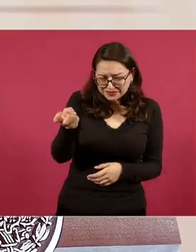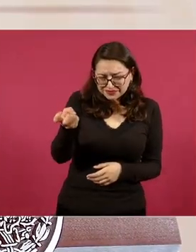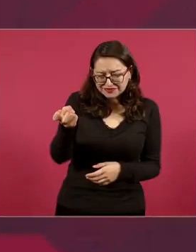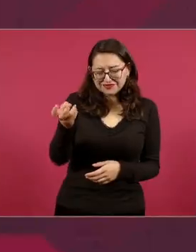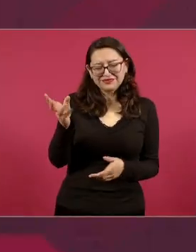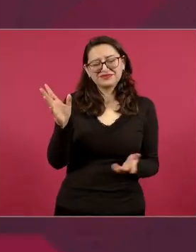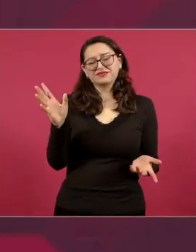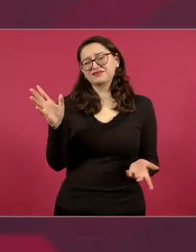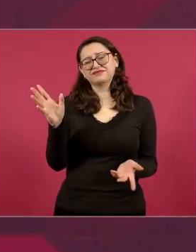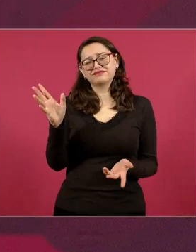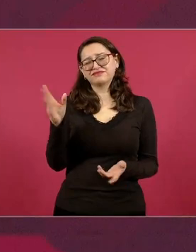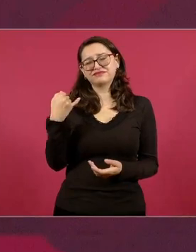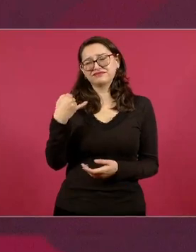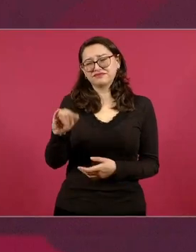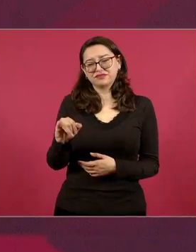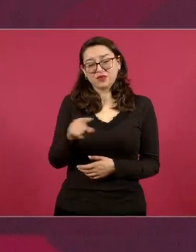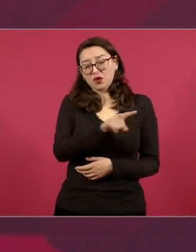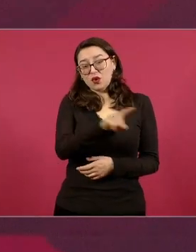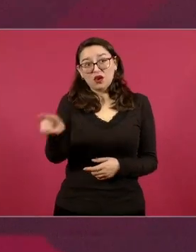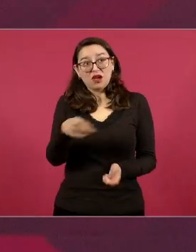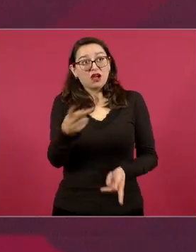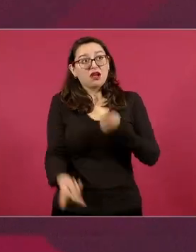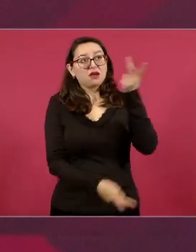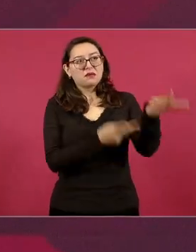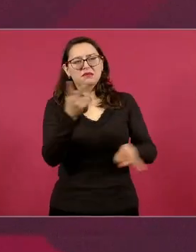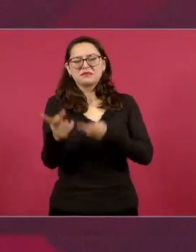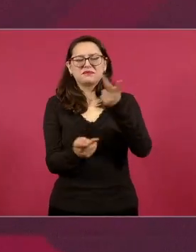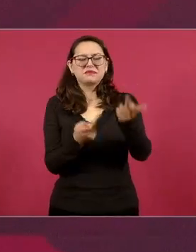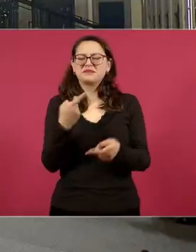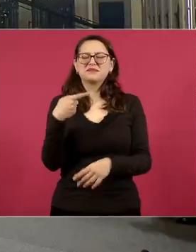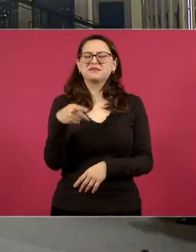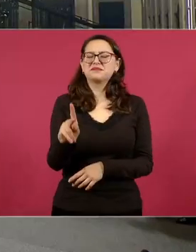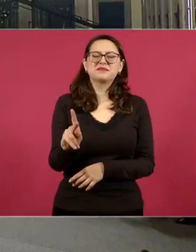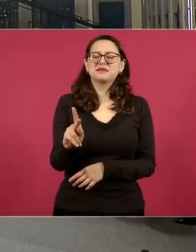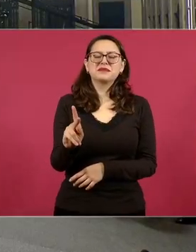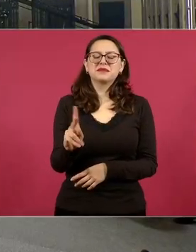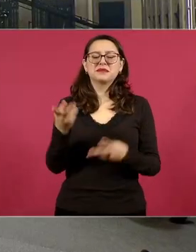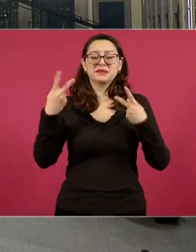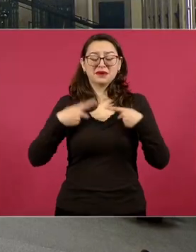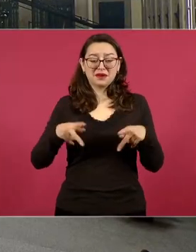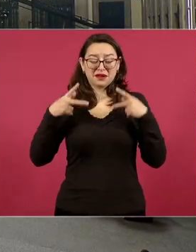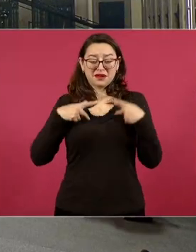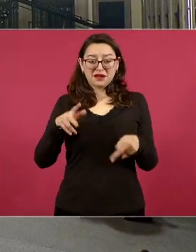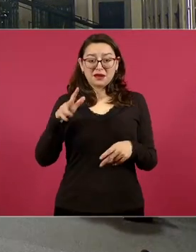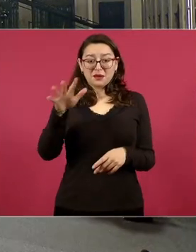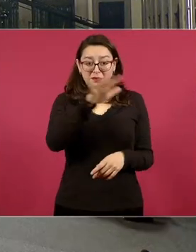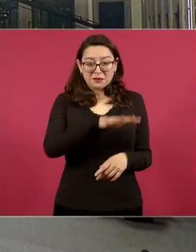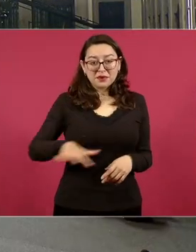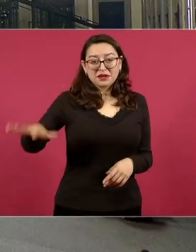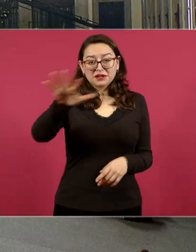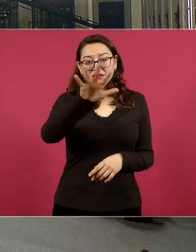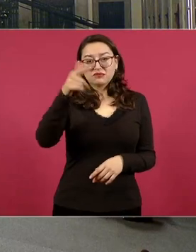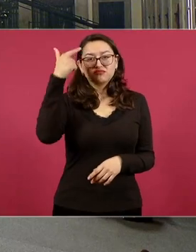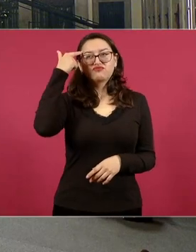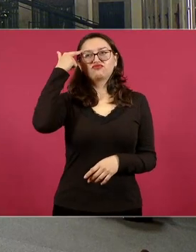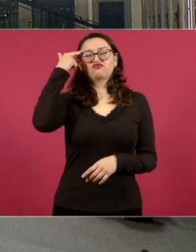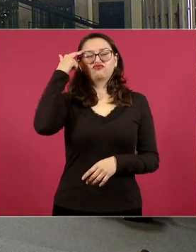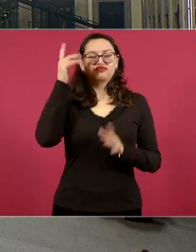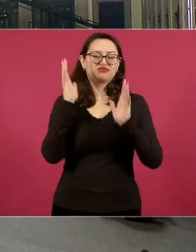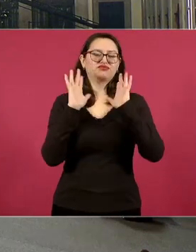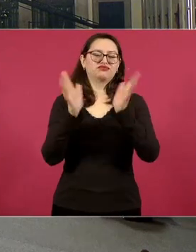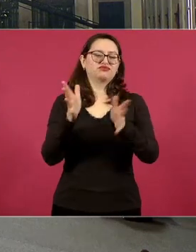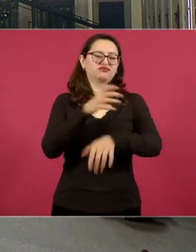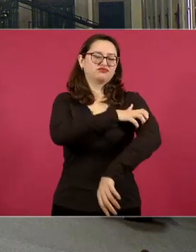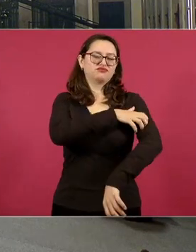preguntan ustedes pero la gente este está muy empoderada